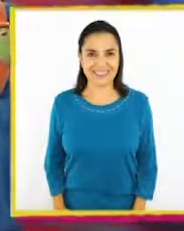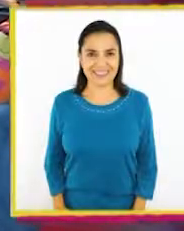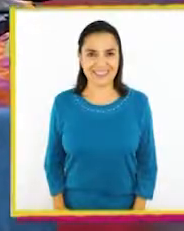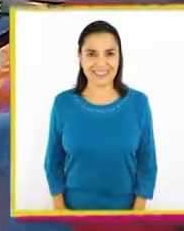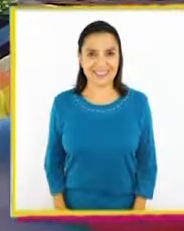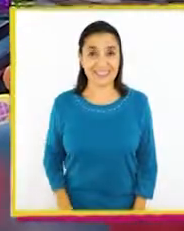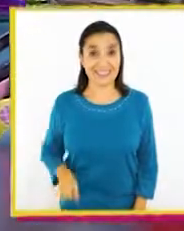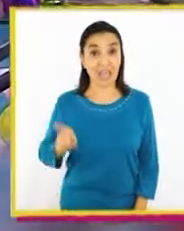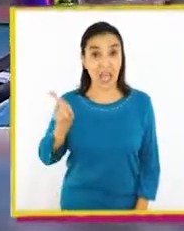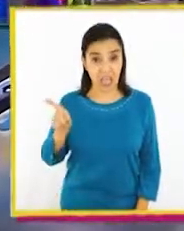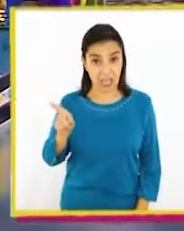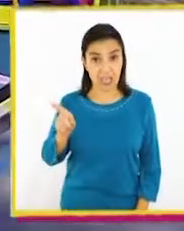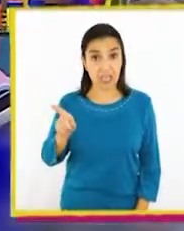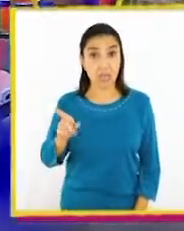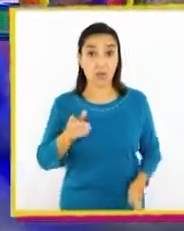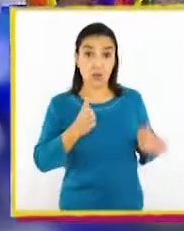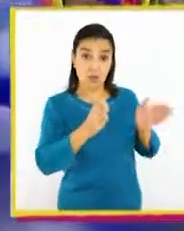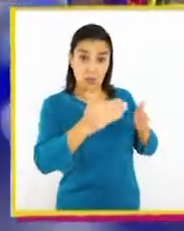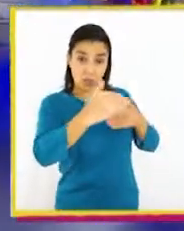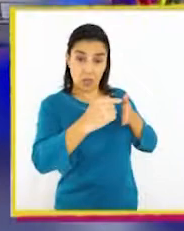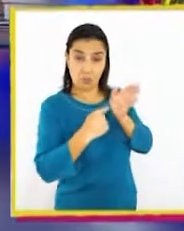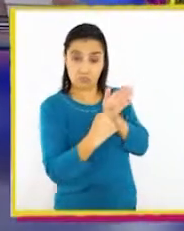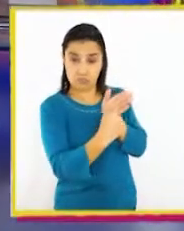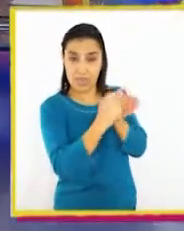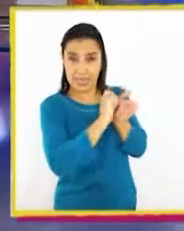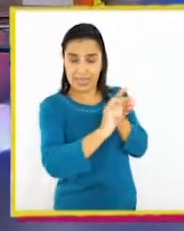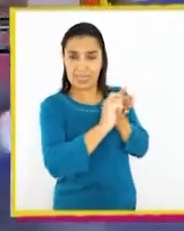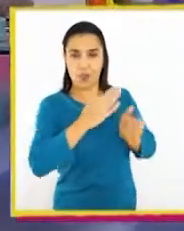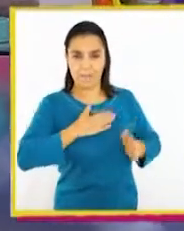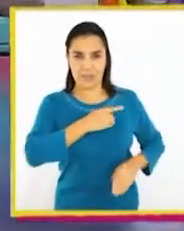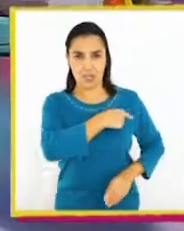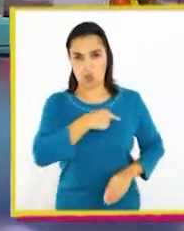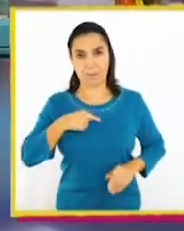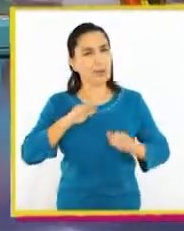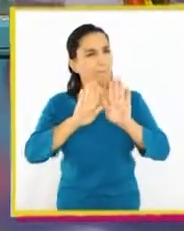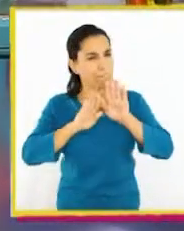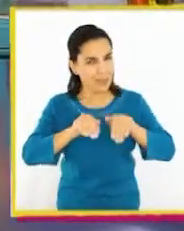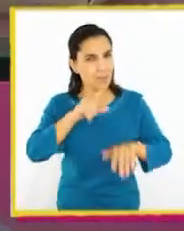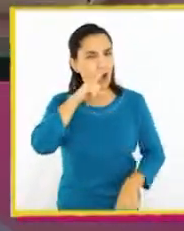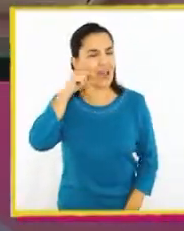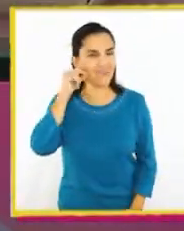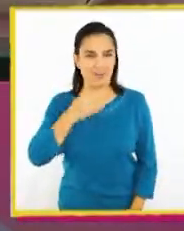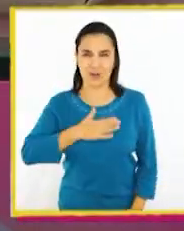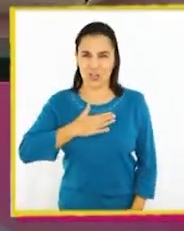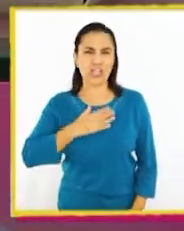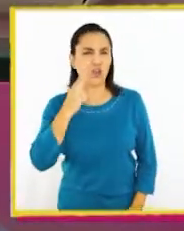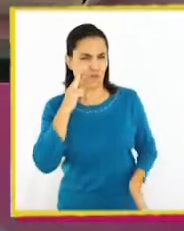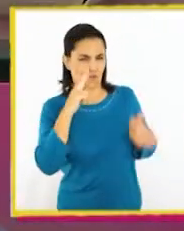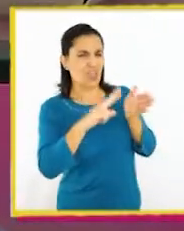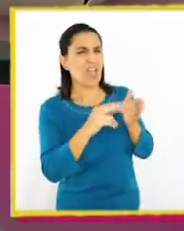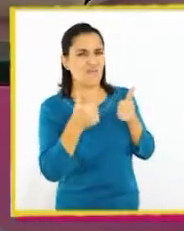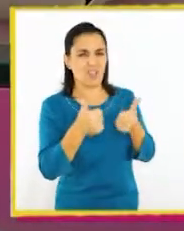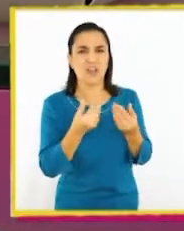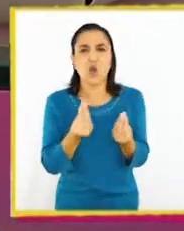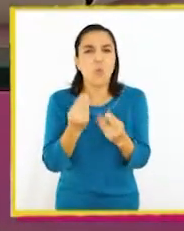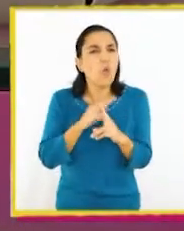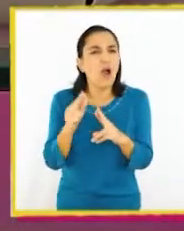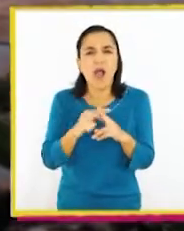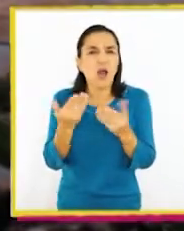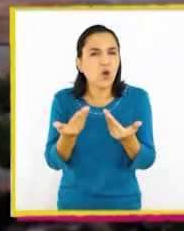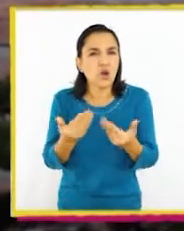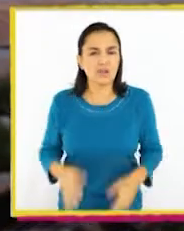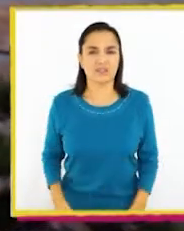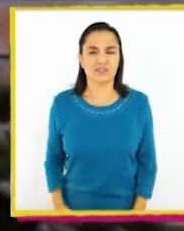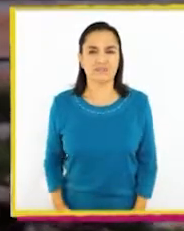Aquí está escrito mi nombre, tal como lo hizo Aref. Pero quiero que se note. ¿Qué puedo hacer?